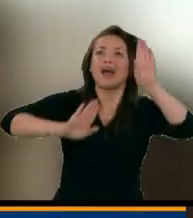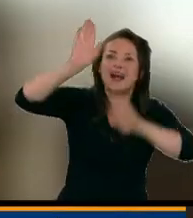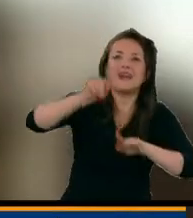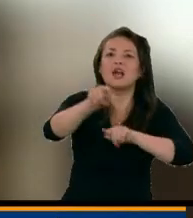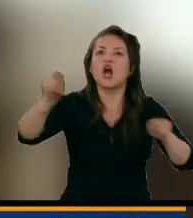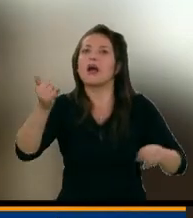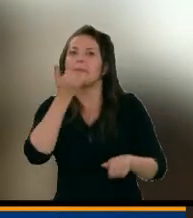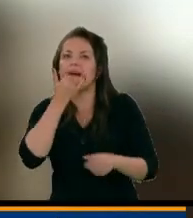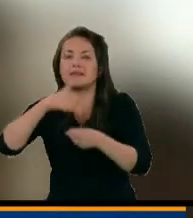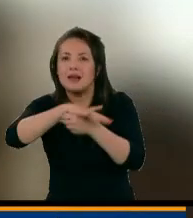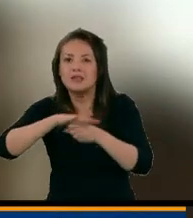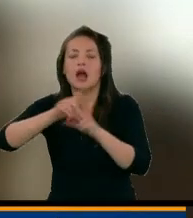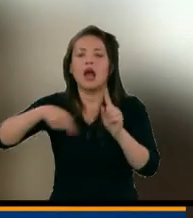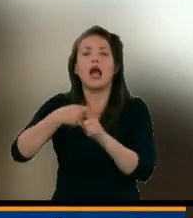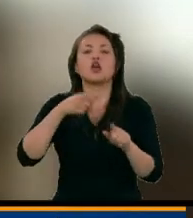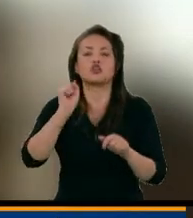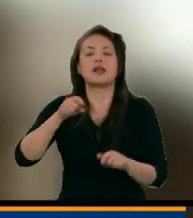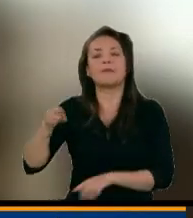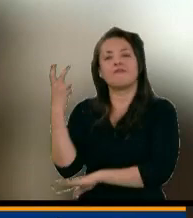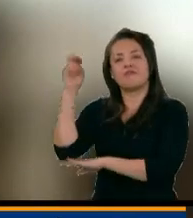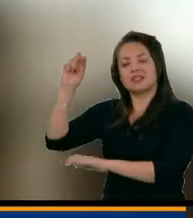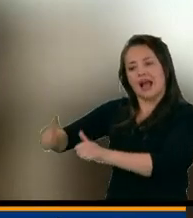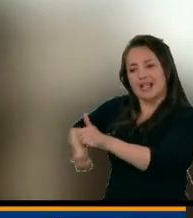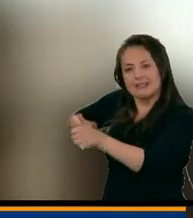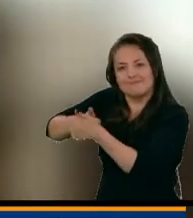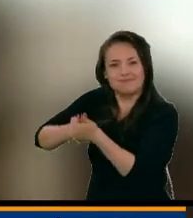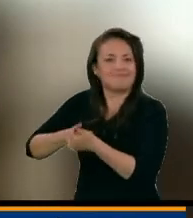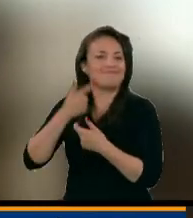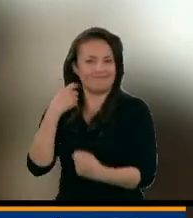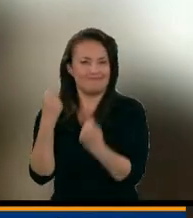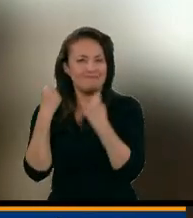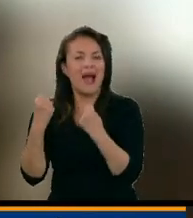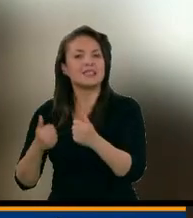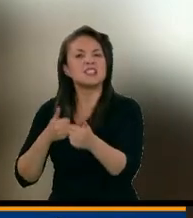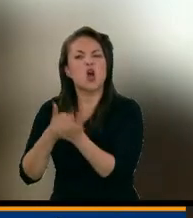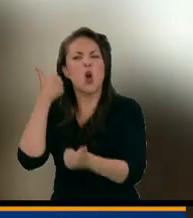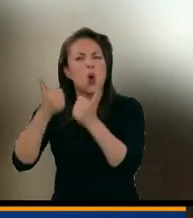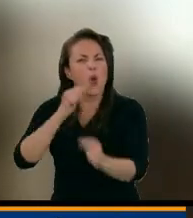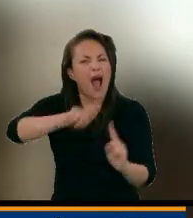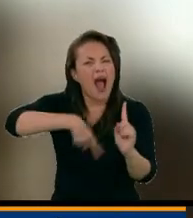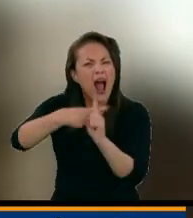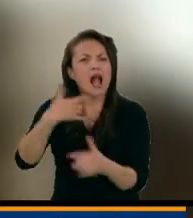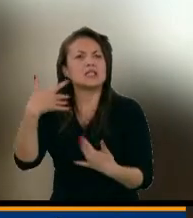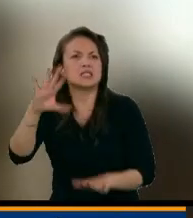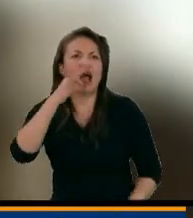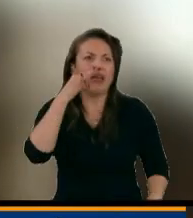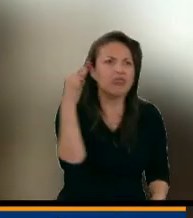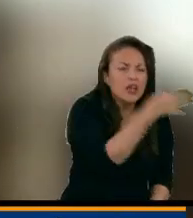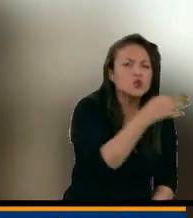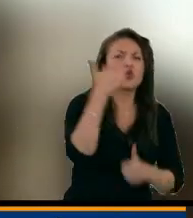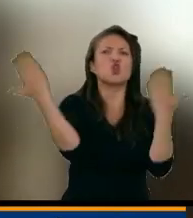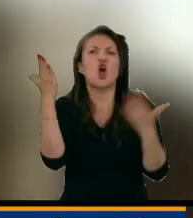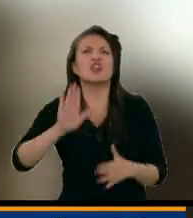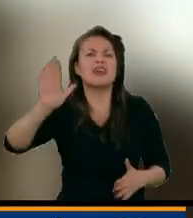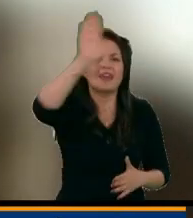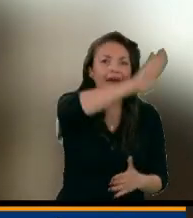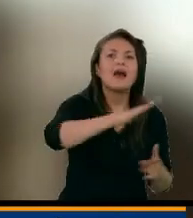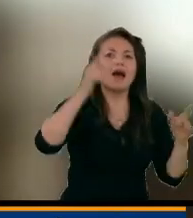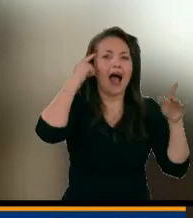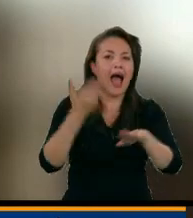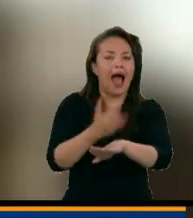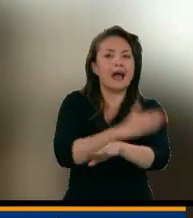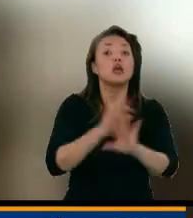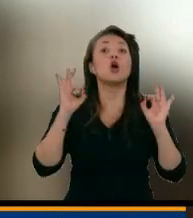acompañamiento muy fuerte de la fiscalía cuáles son las amenazas, qué tipo de denuncias hay, cuáles son las regiones, porque